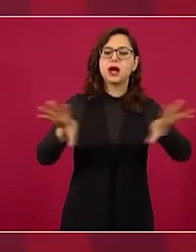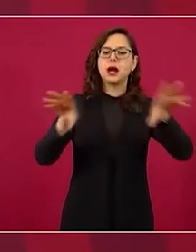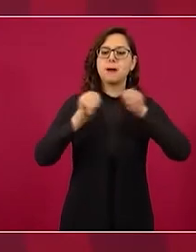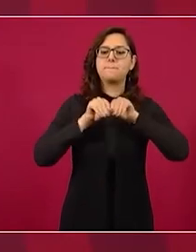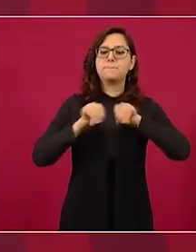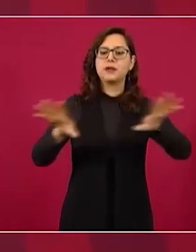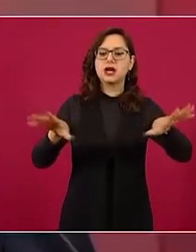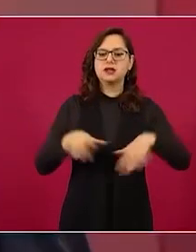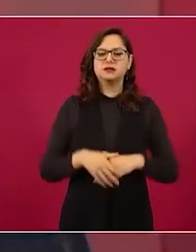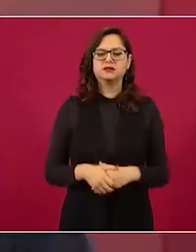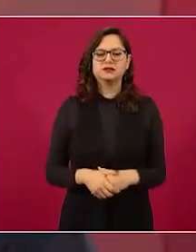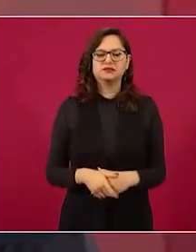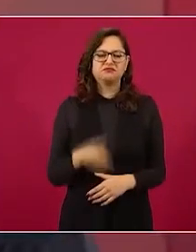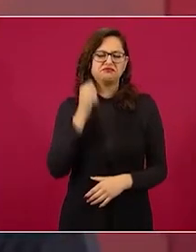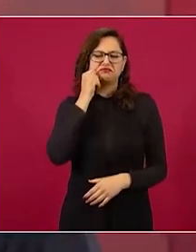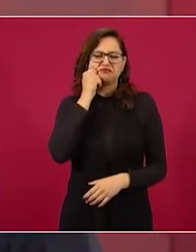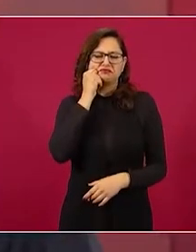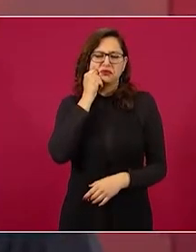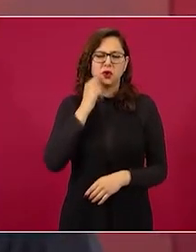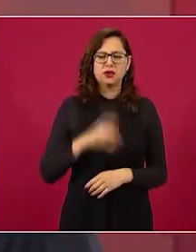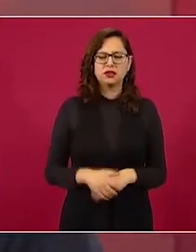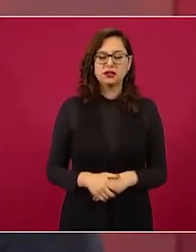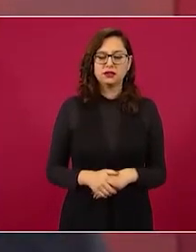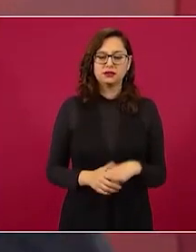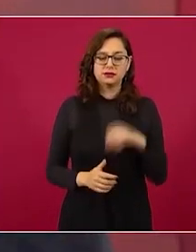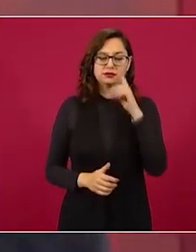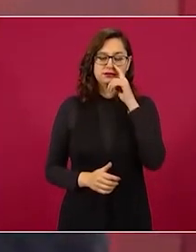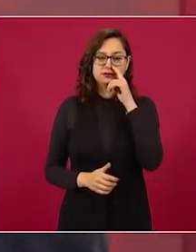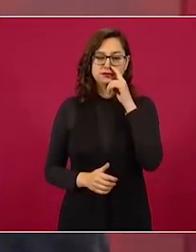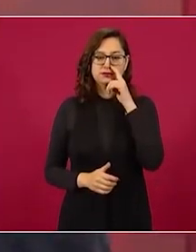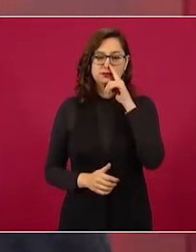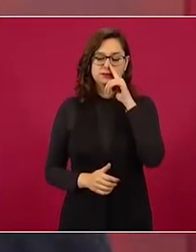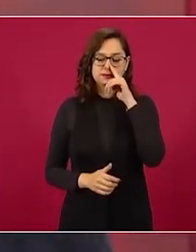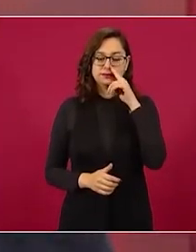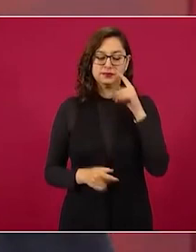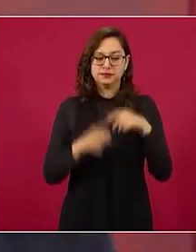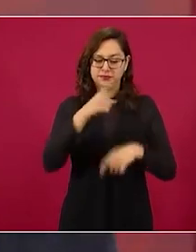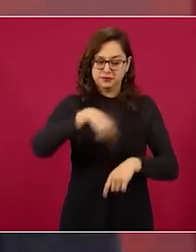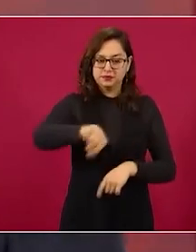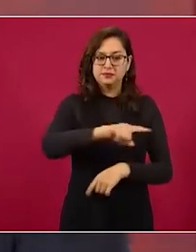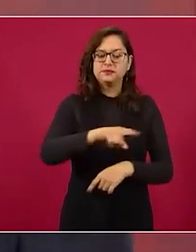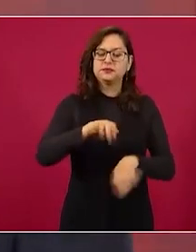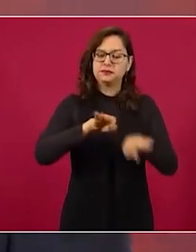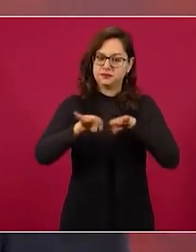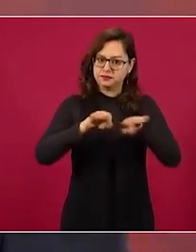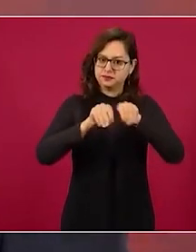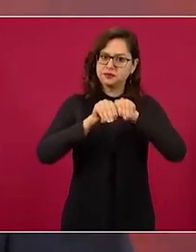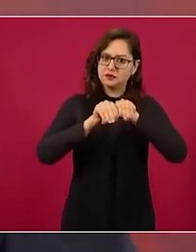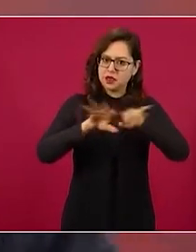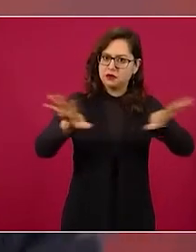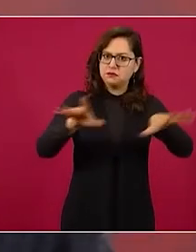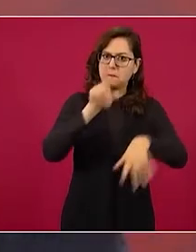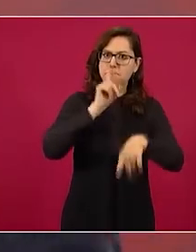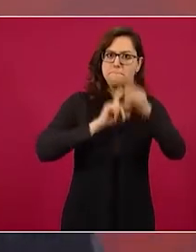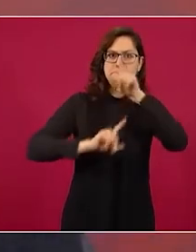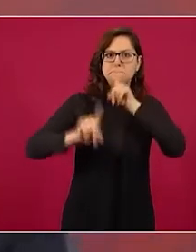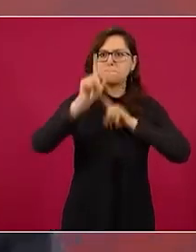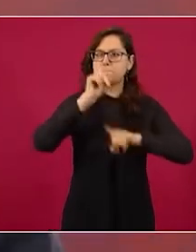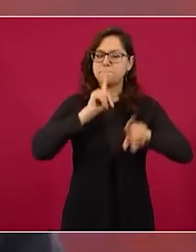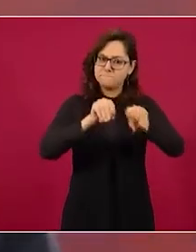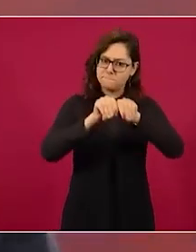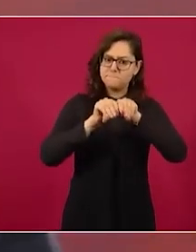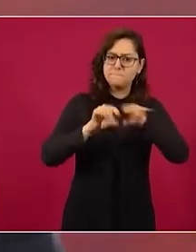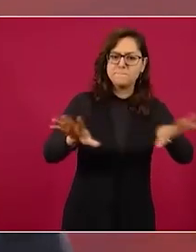no importa pero que la gente tenga información porque nada más